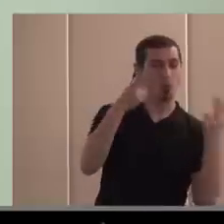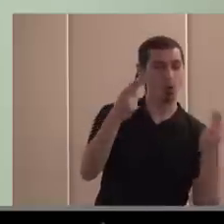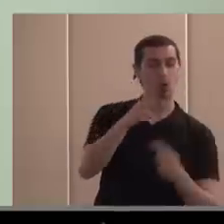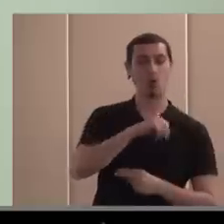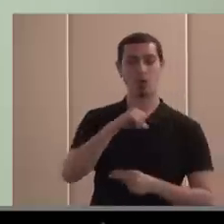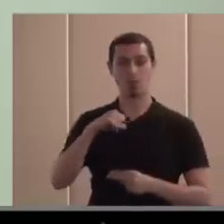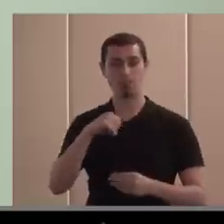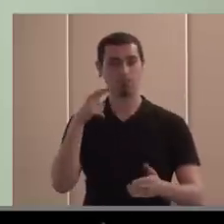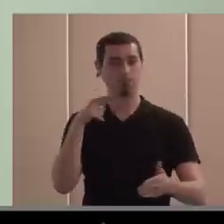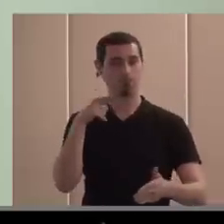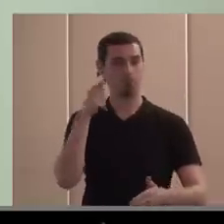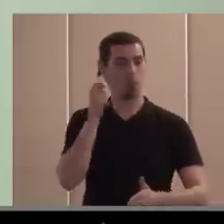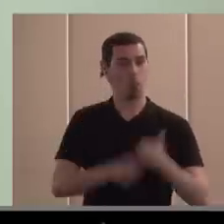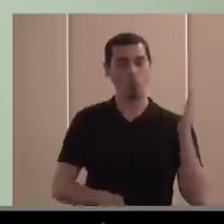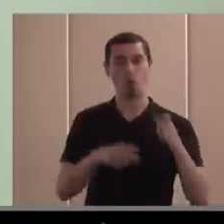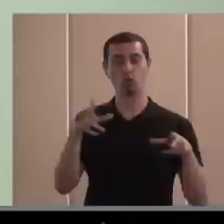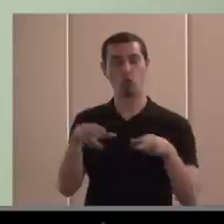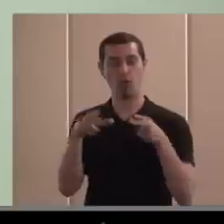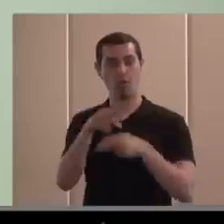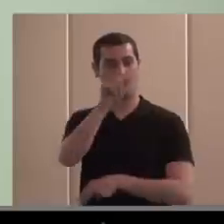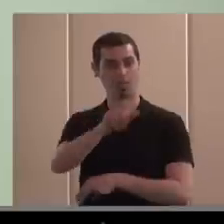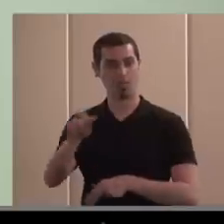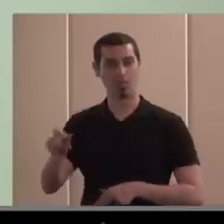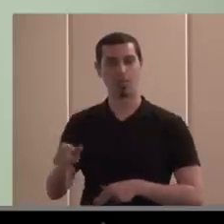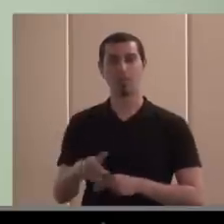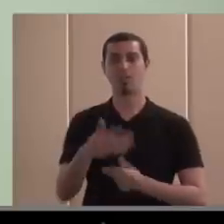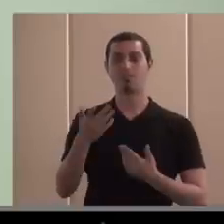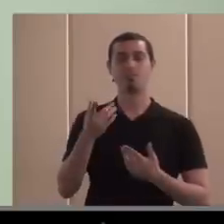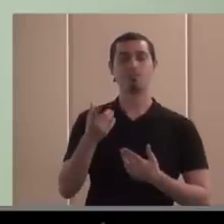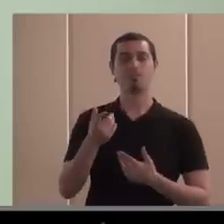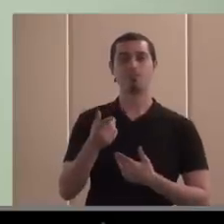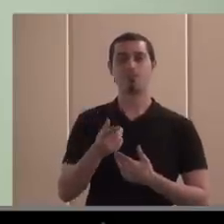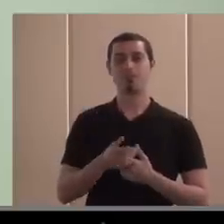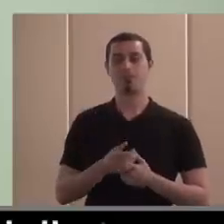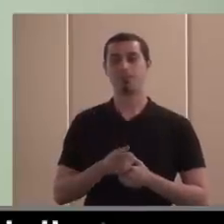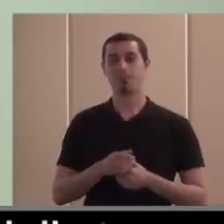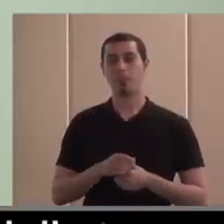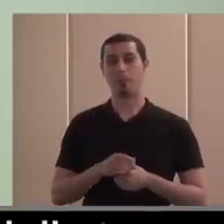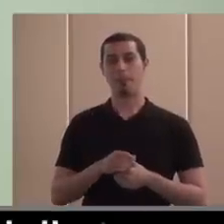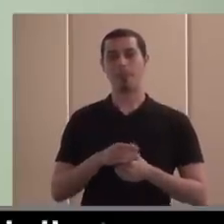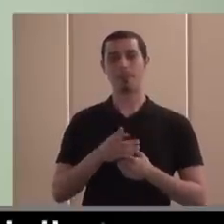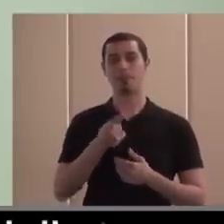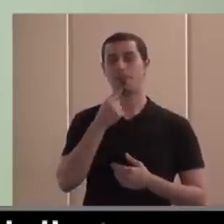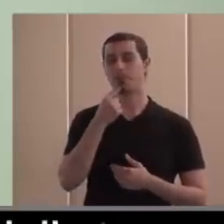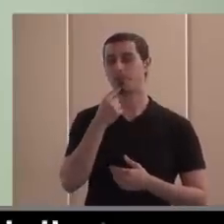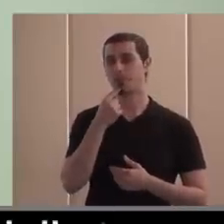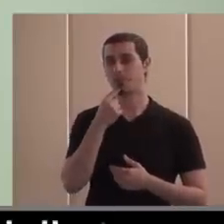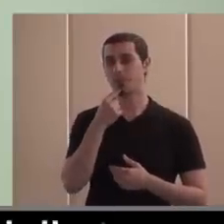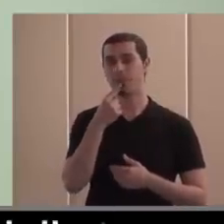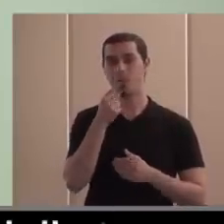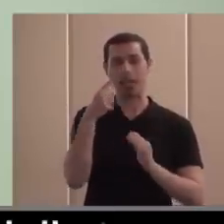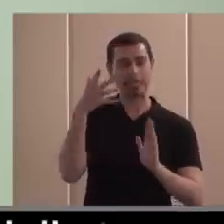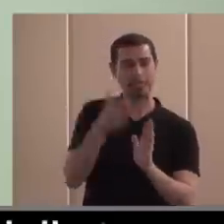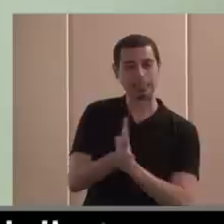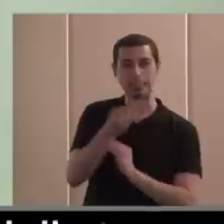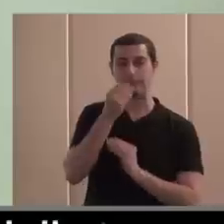estricto, la sociedad civil, en otros muchos no son, están definidos,